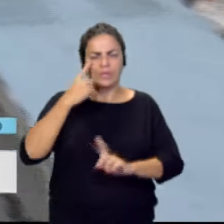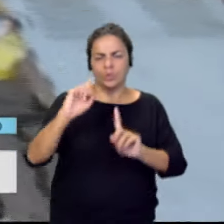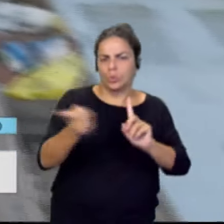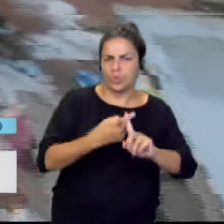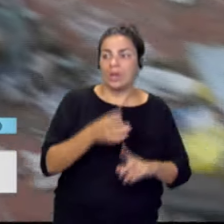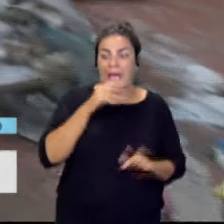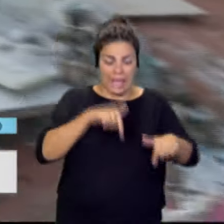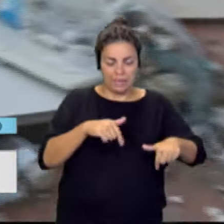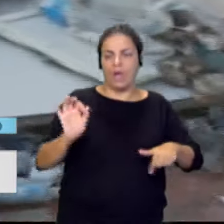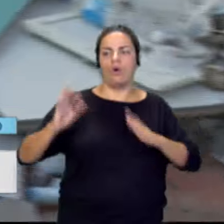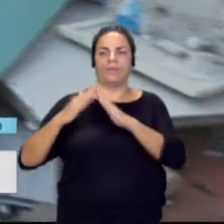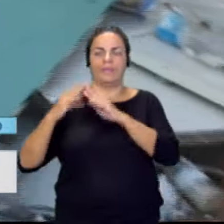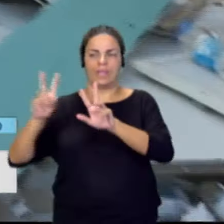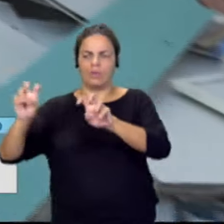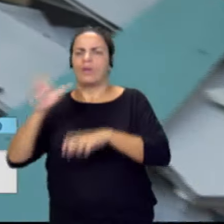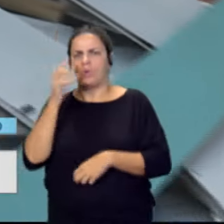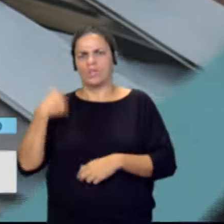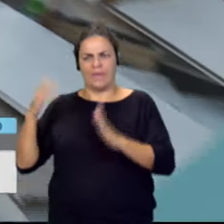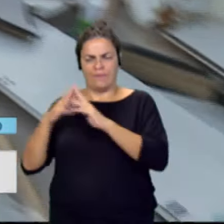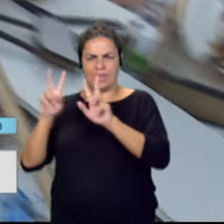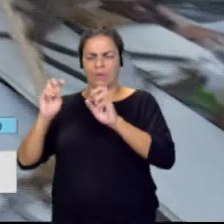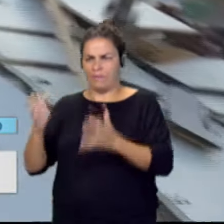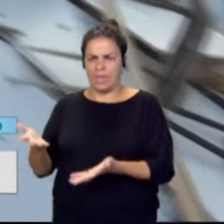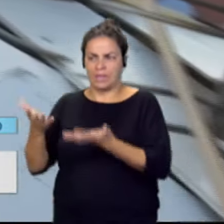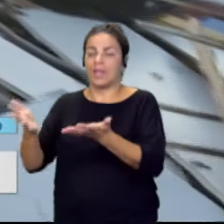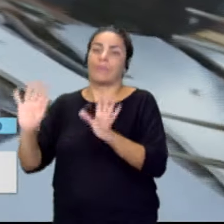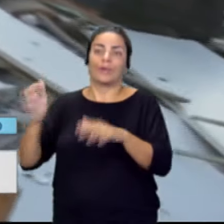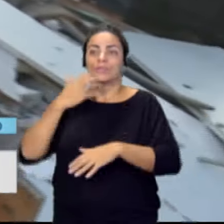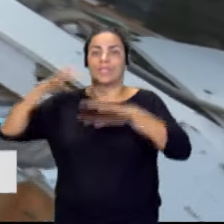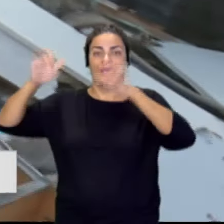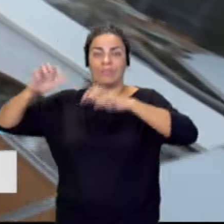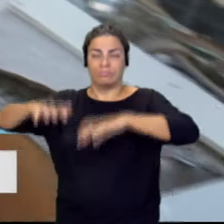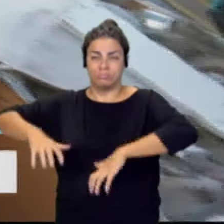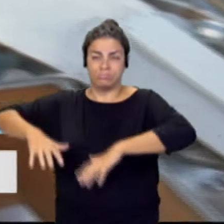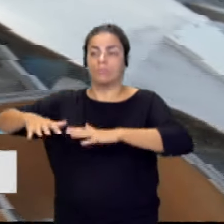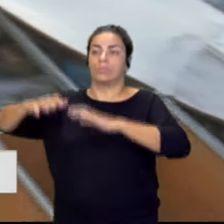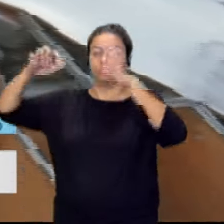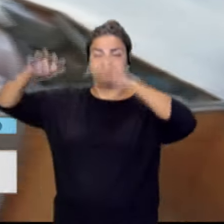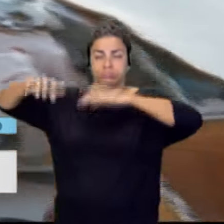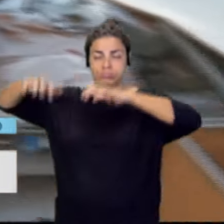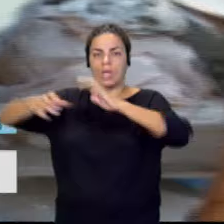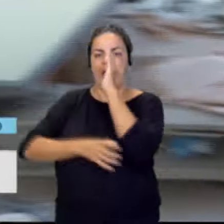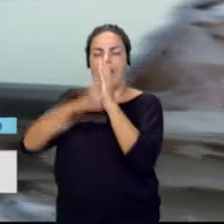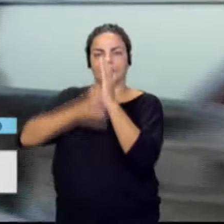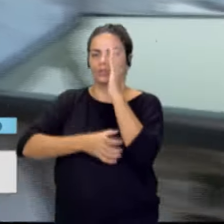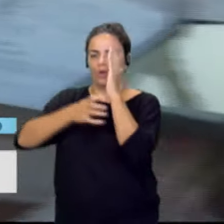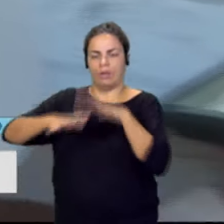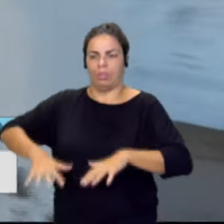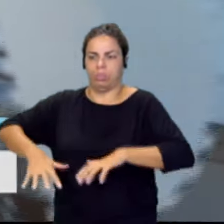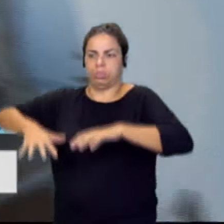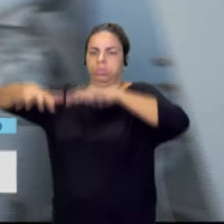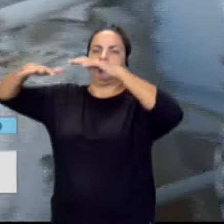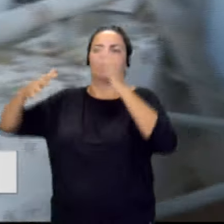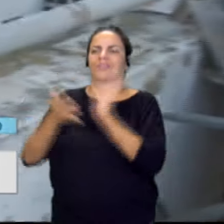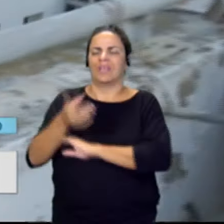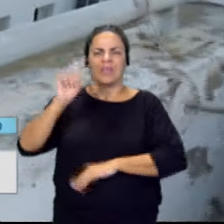entregan viviendas nuevas, los ascensores cuando llueve se inundan y cosas así. En el tema de urbanismo, una